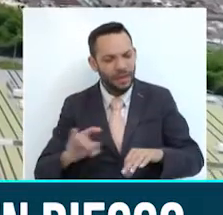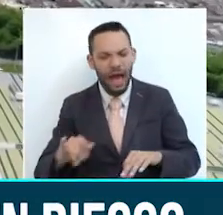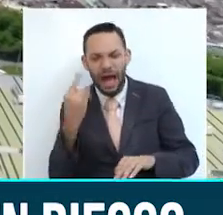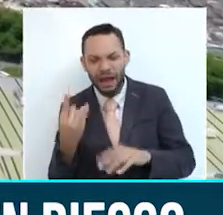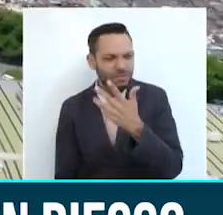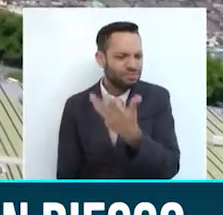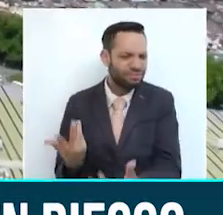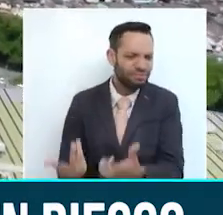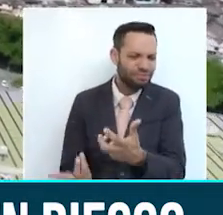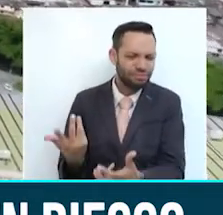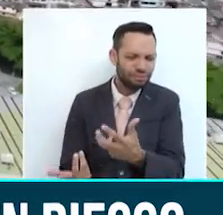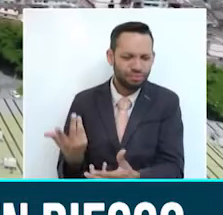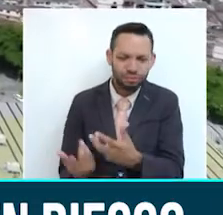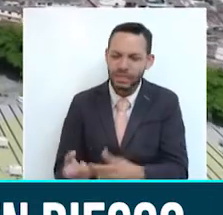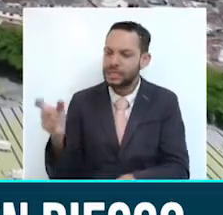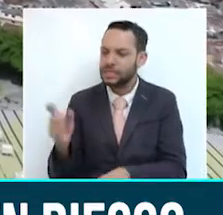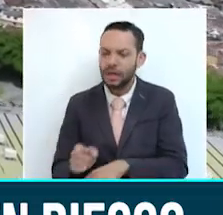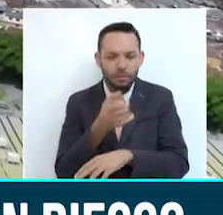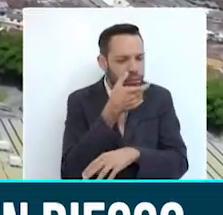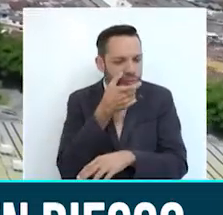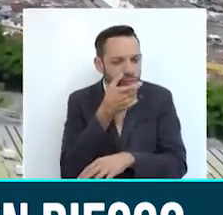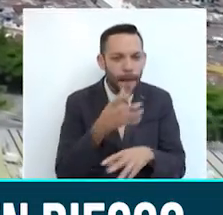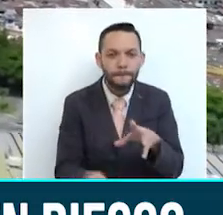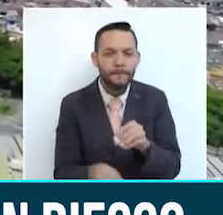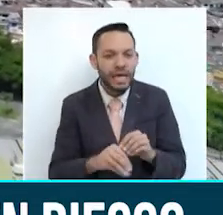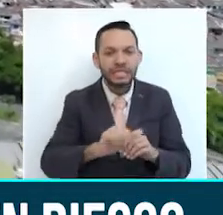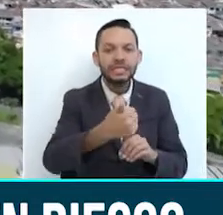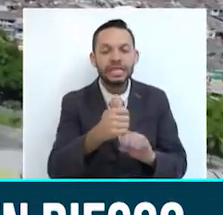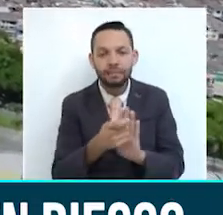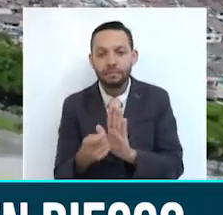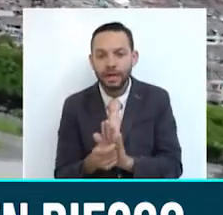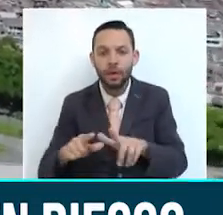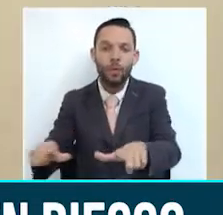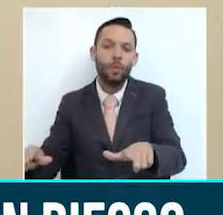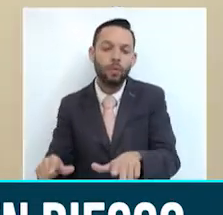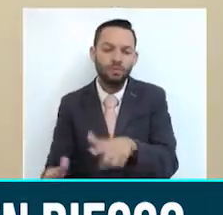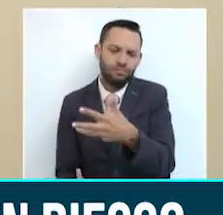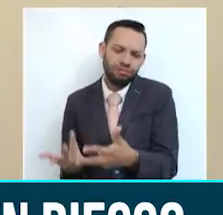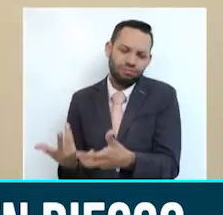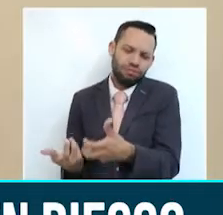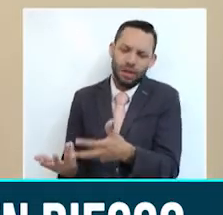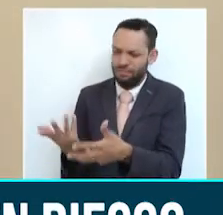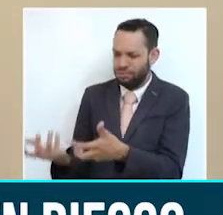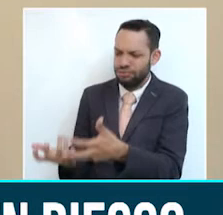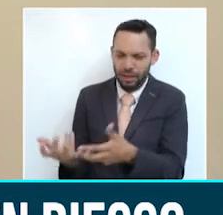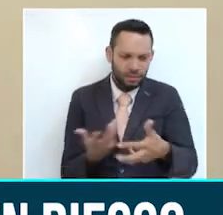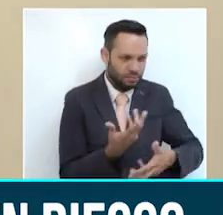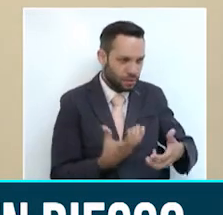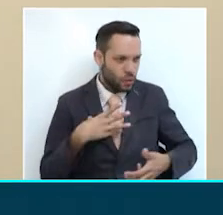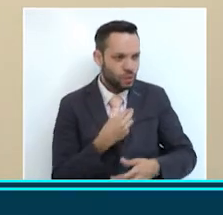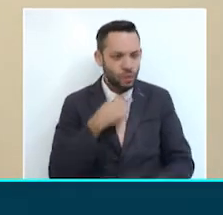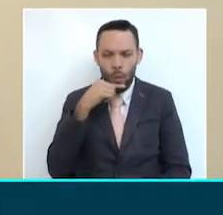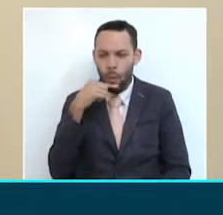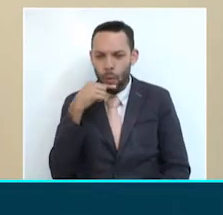cobertura vegetal, además de por lo menos 10 que ya se han presentado hasta el momento en el departamento. Estamos dando una alerta roja por posibles incendios de